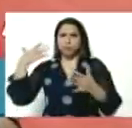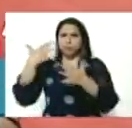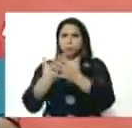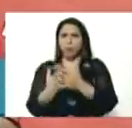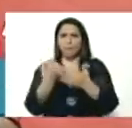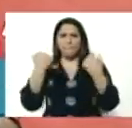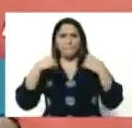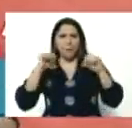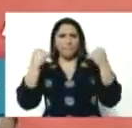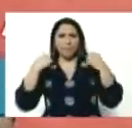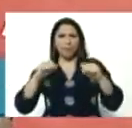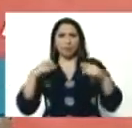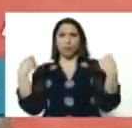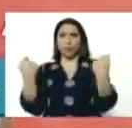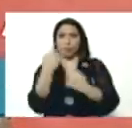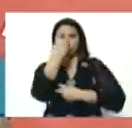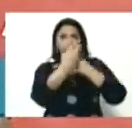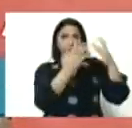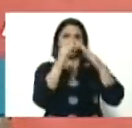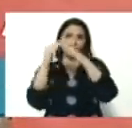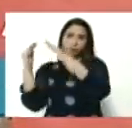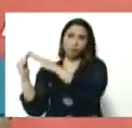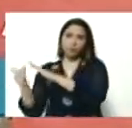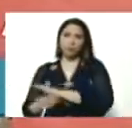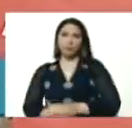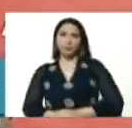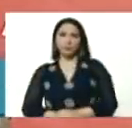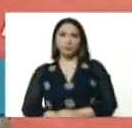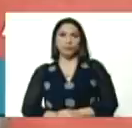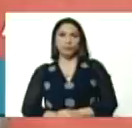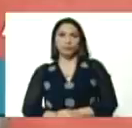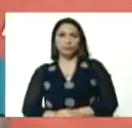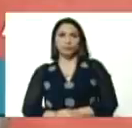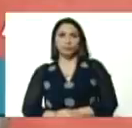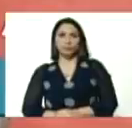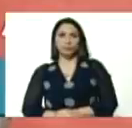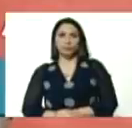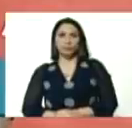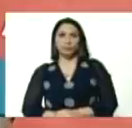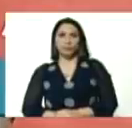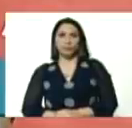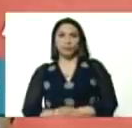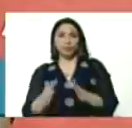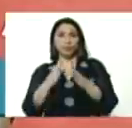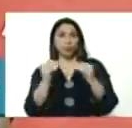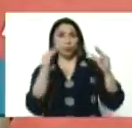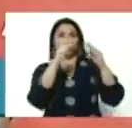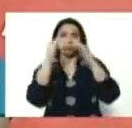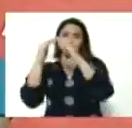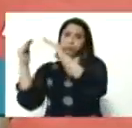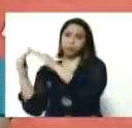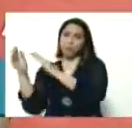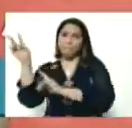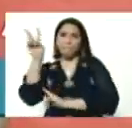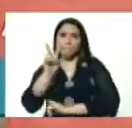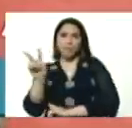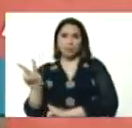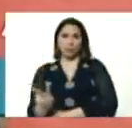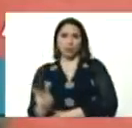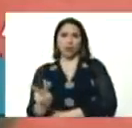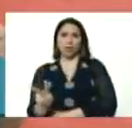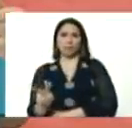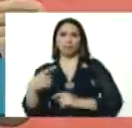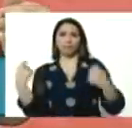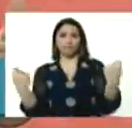una jornada de visita casa por casa a todos los hogares de Venezuela, una jornada